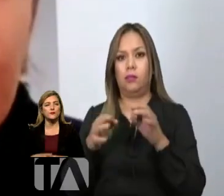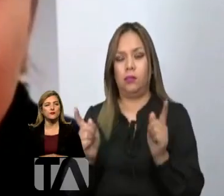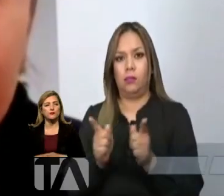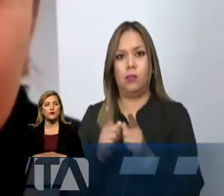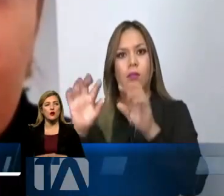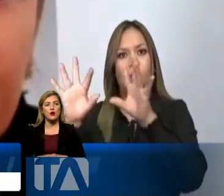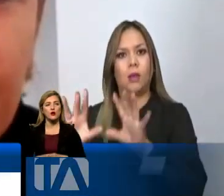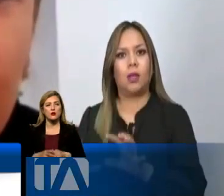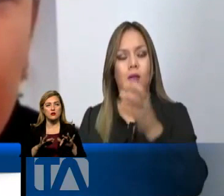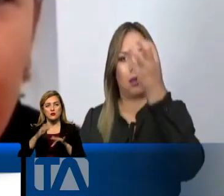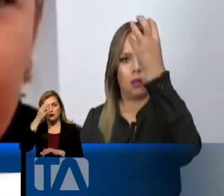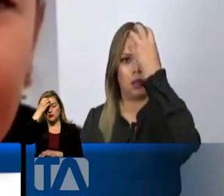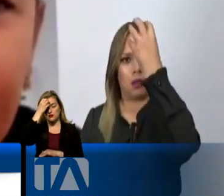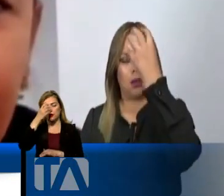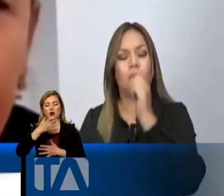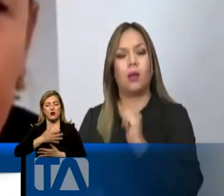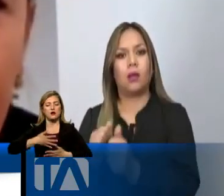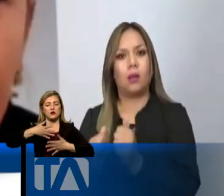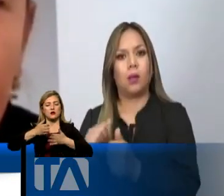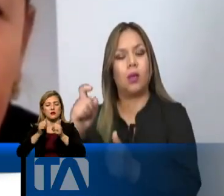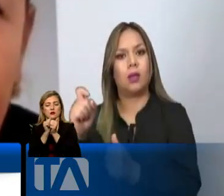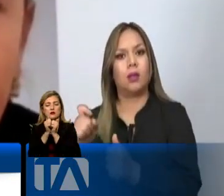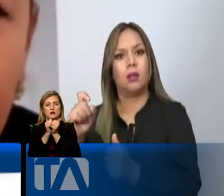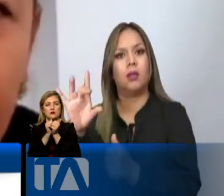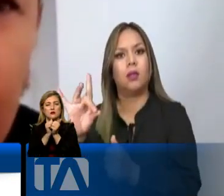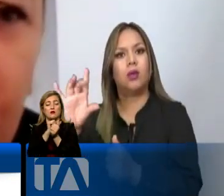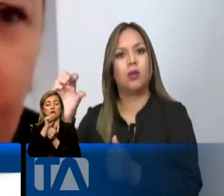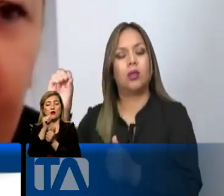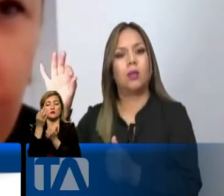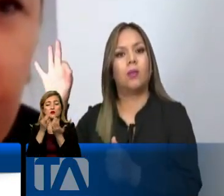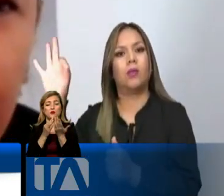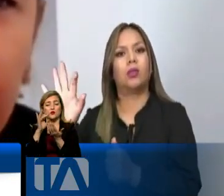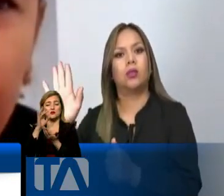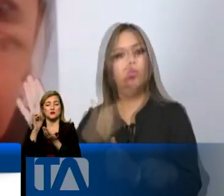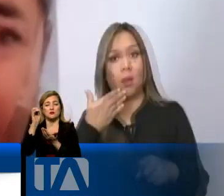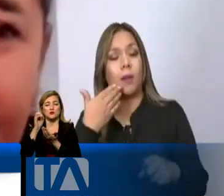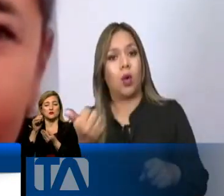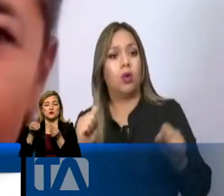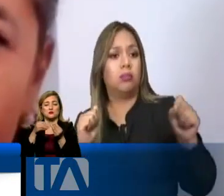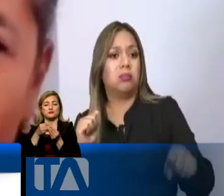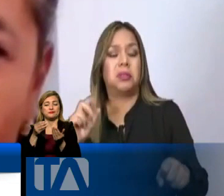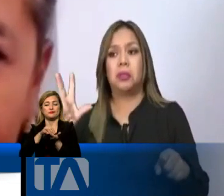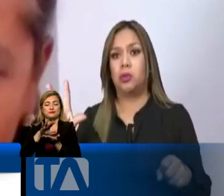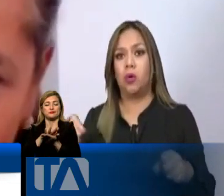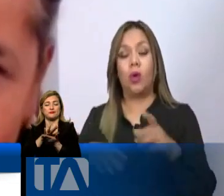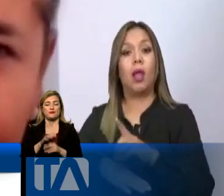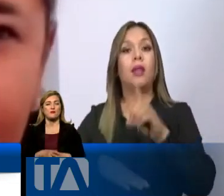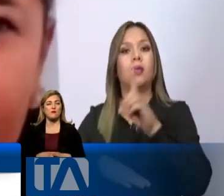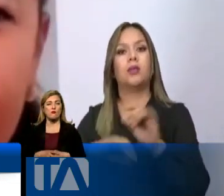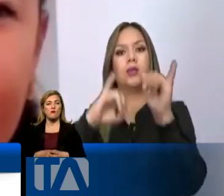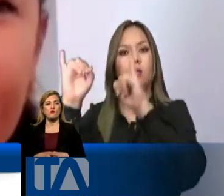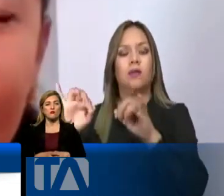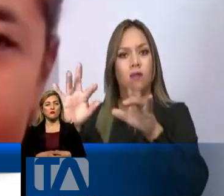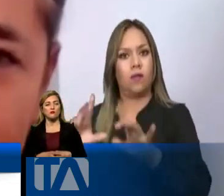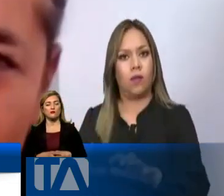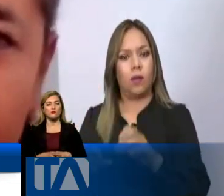Secretaría de Educación, Recreación y Deporte necesita ejecutar el 80% de sus proyectos de inversión. La dirección de informática, que tiene el